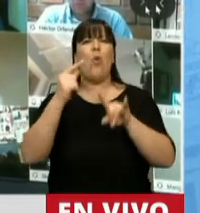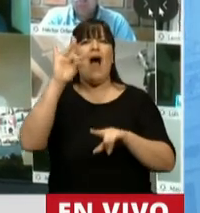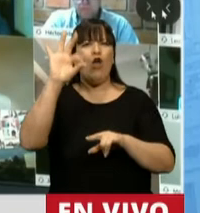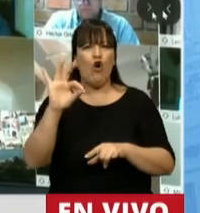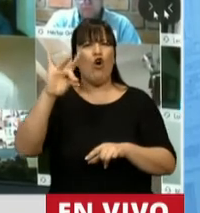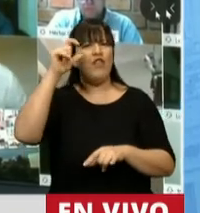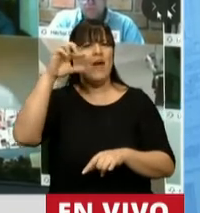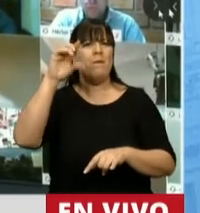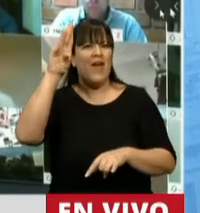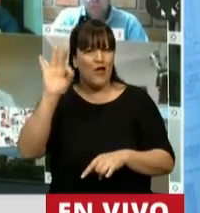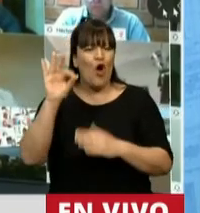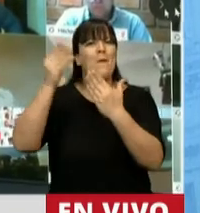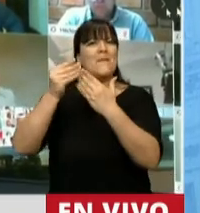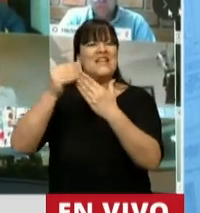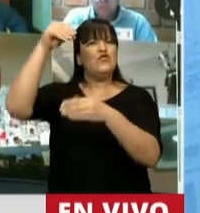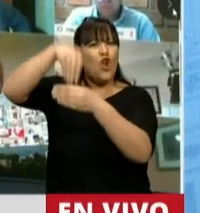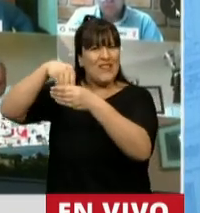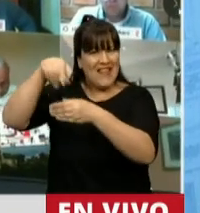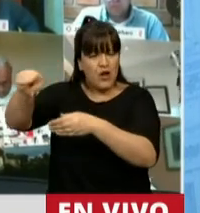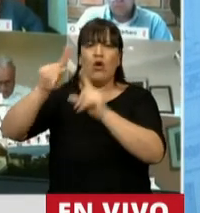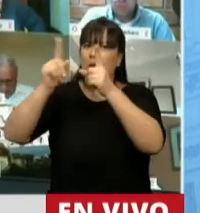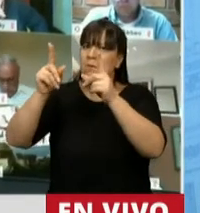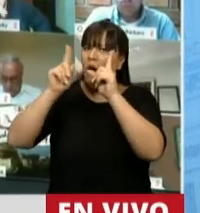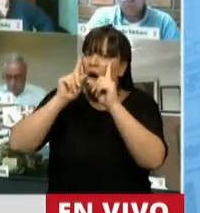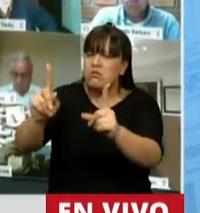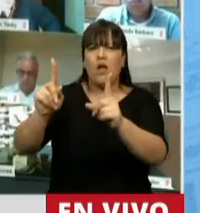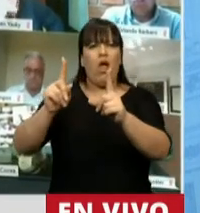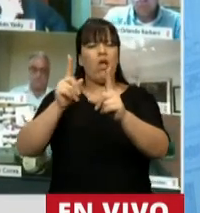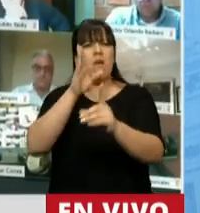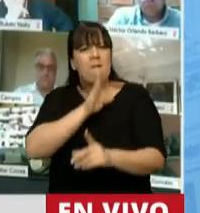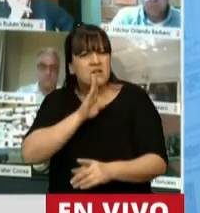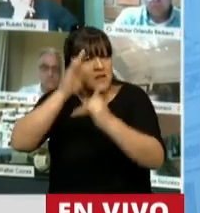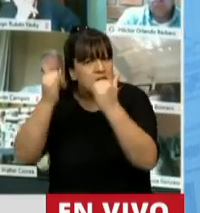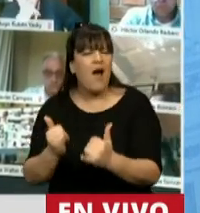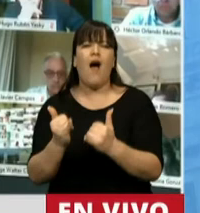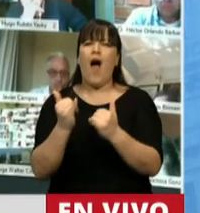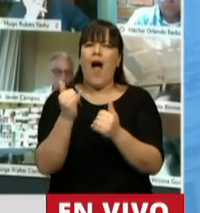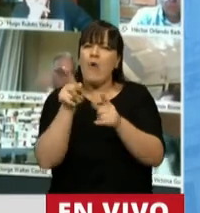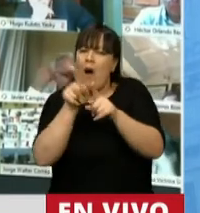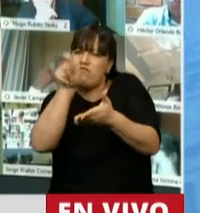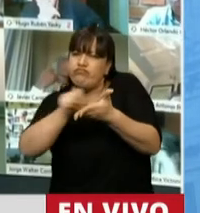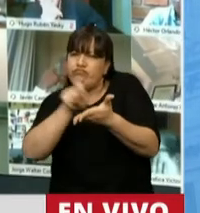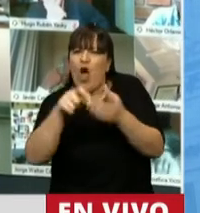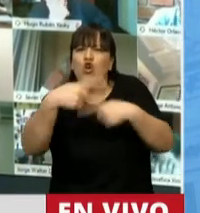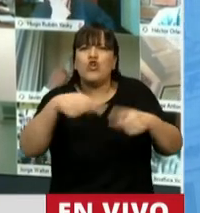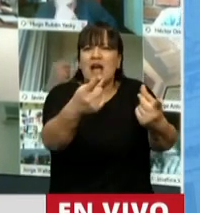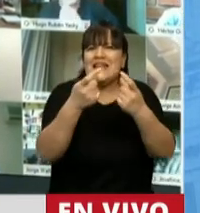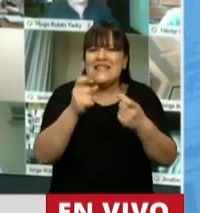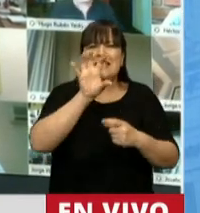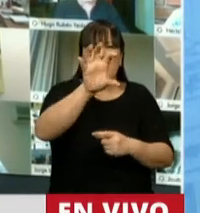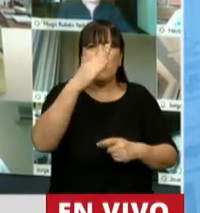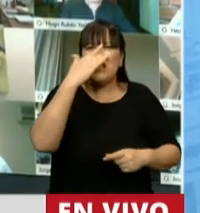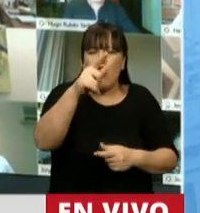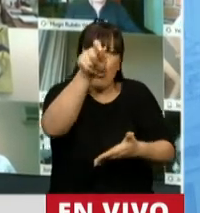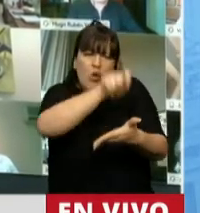Pedro, con una escucha atenta, con inteligencia, con paciencia, fue tomando nota de las necesidades reales